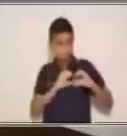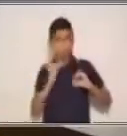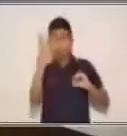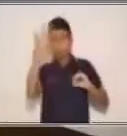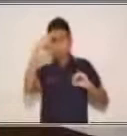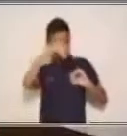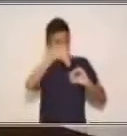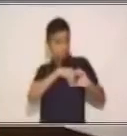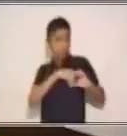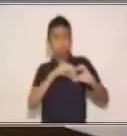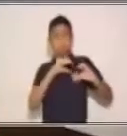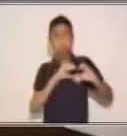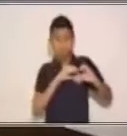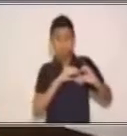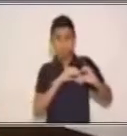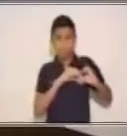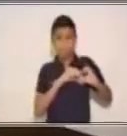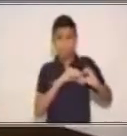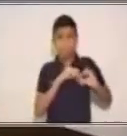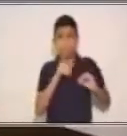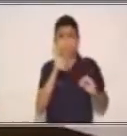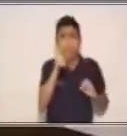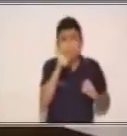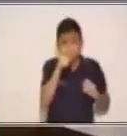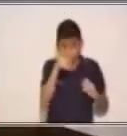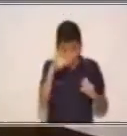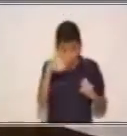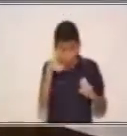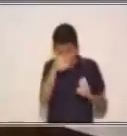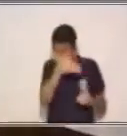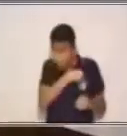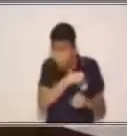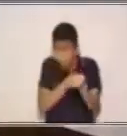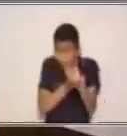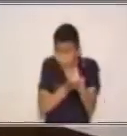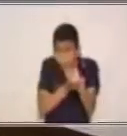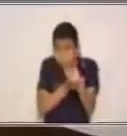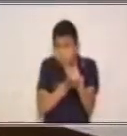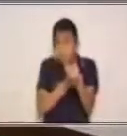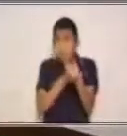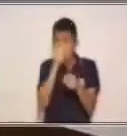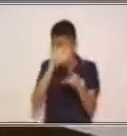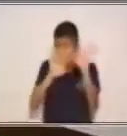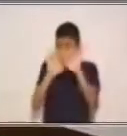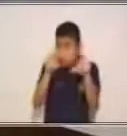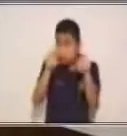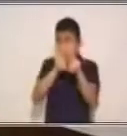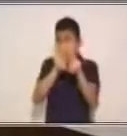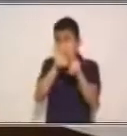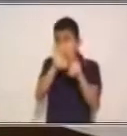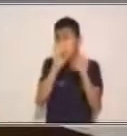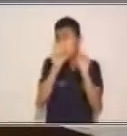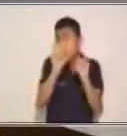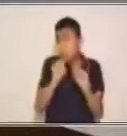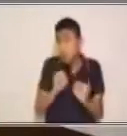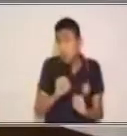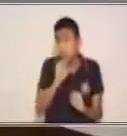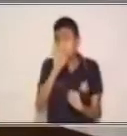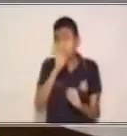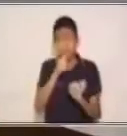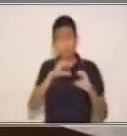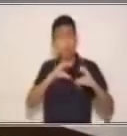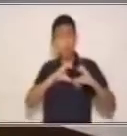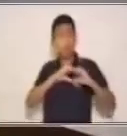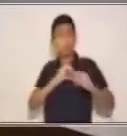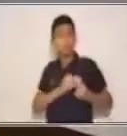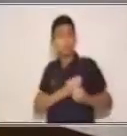cajita. Y si tú quieres y puedes, las vuelves a